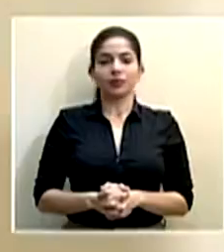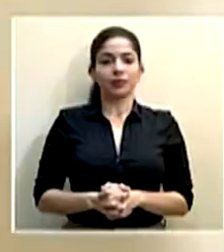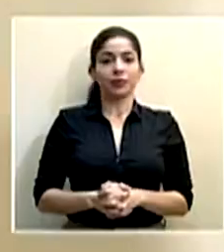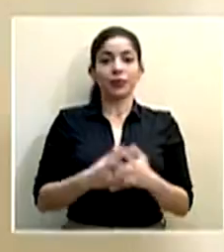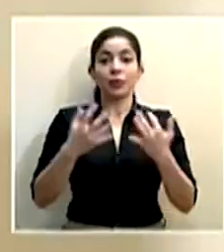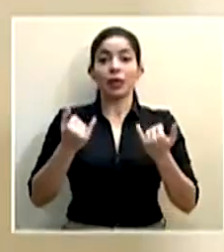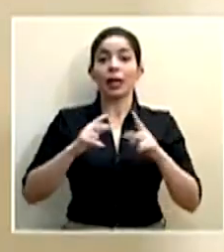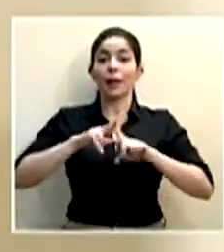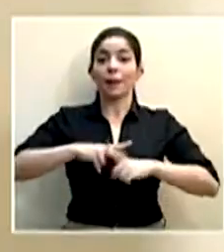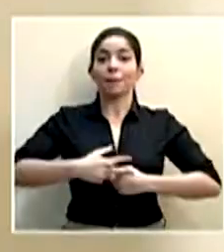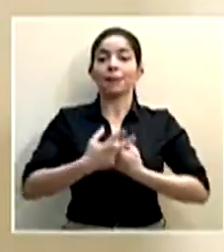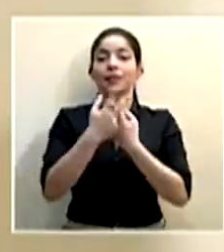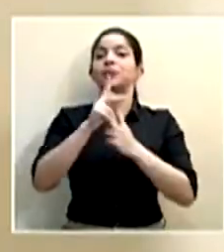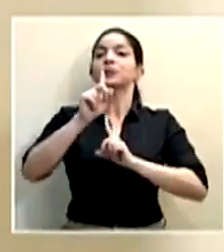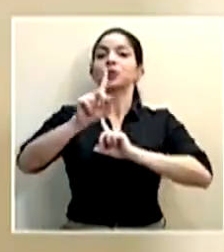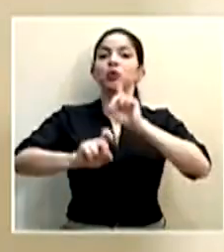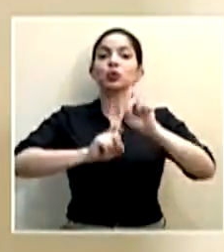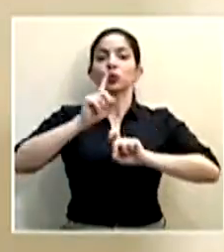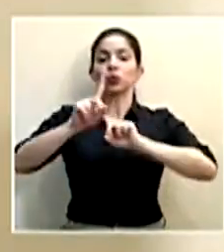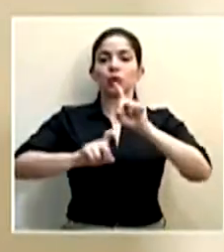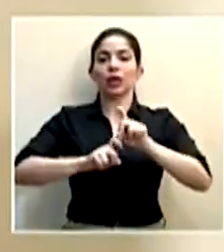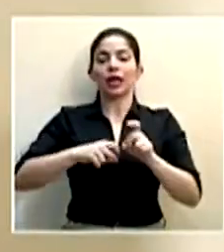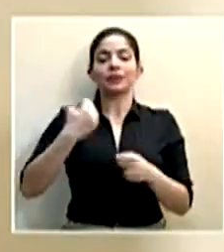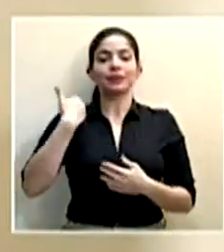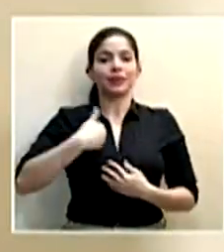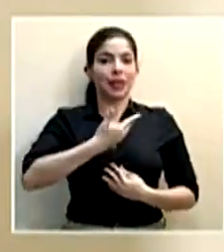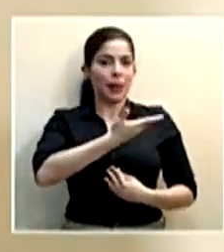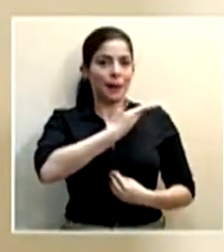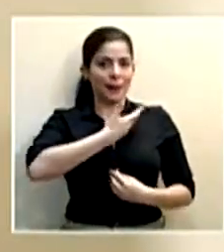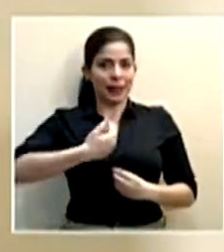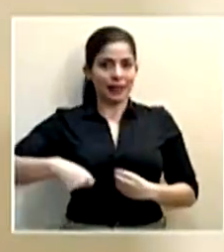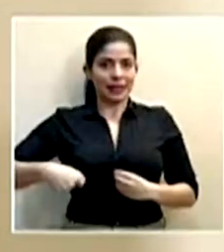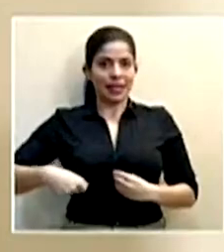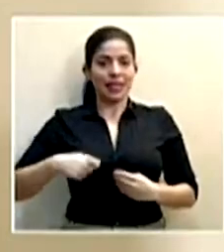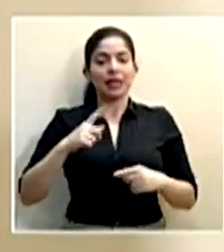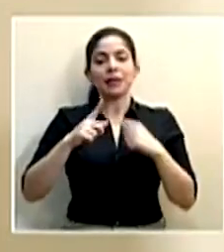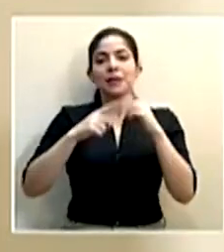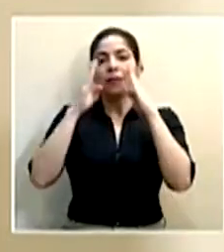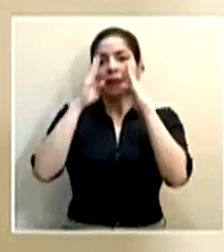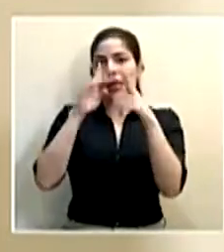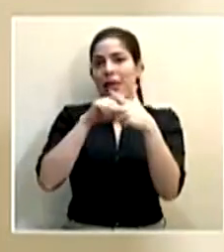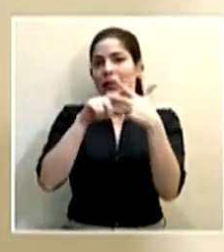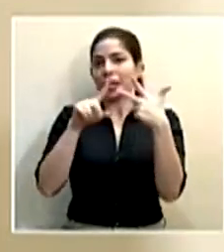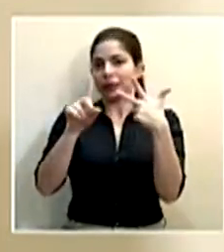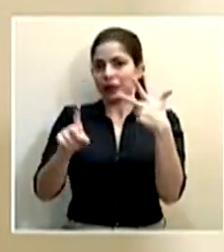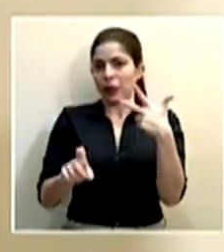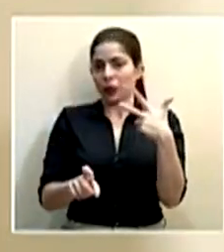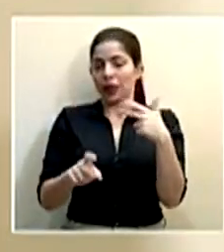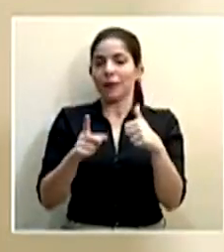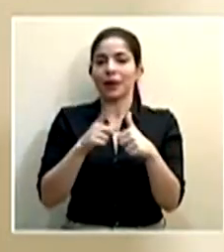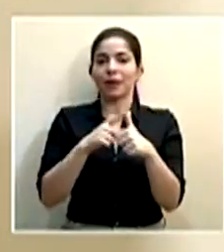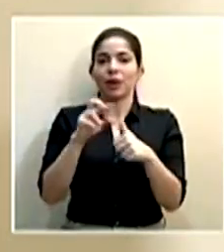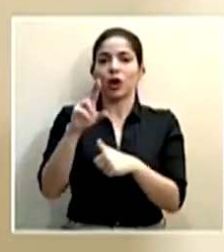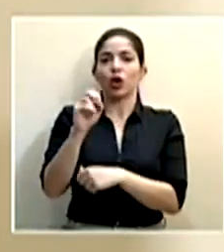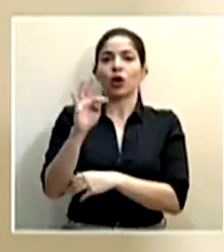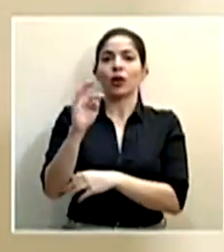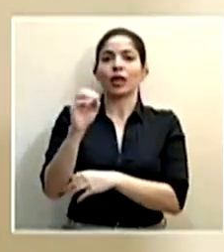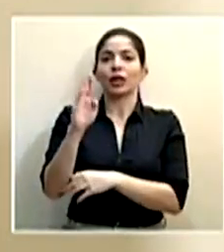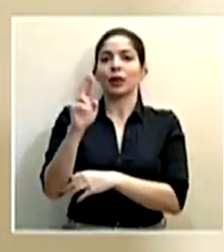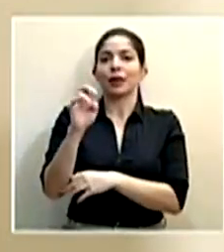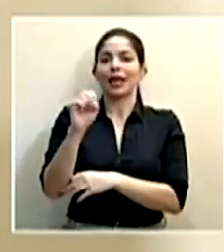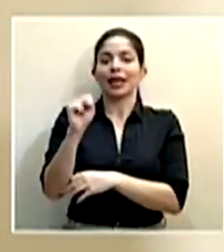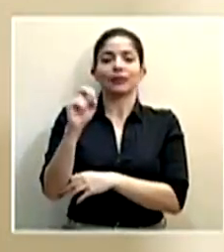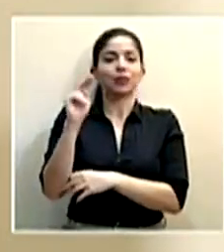Iniciamos el periodo de consultas para el señor presidente, quien atenderá tres preguntas. Iniciamos con Roberto Brenes de